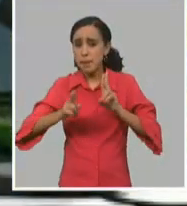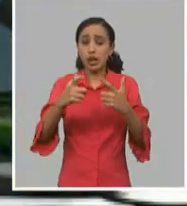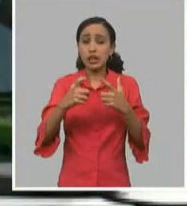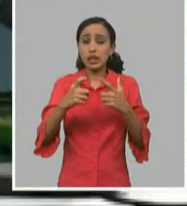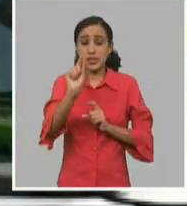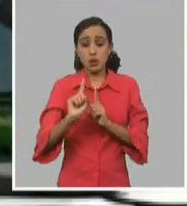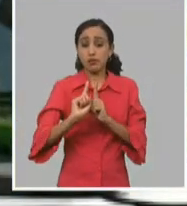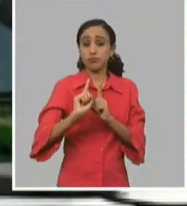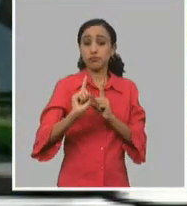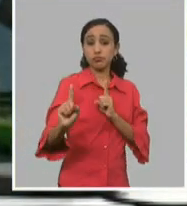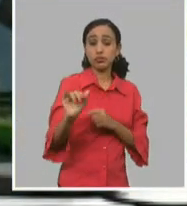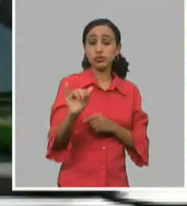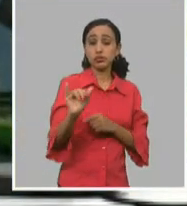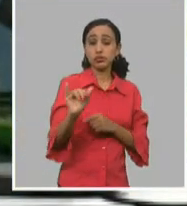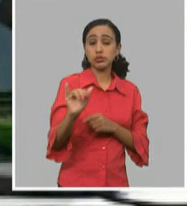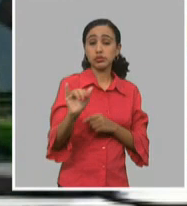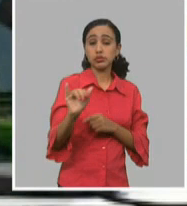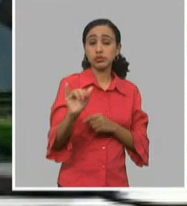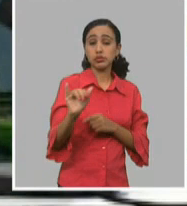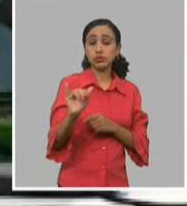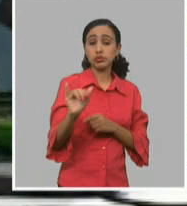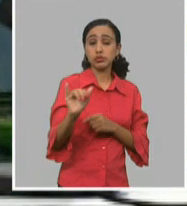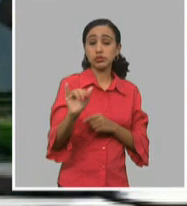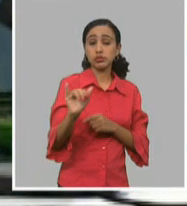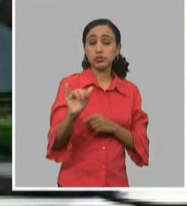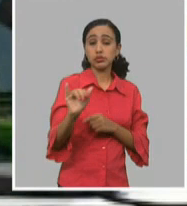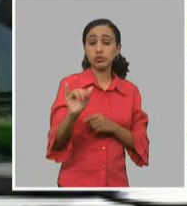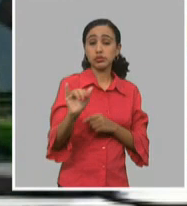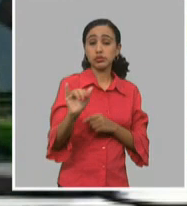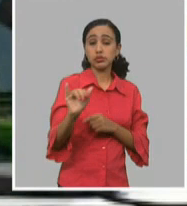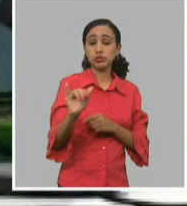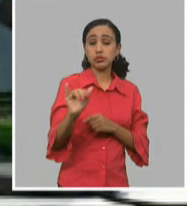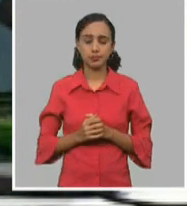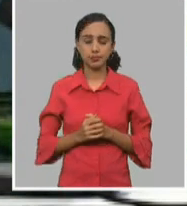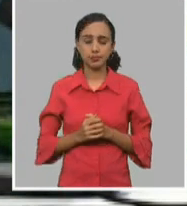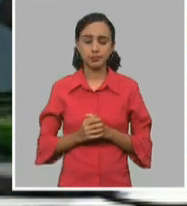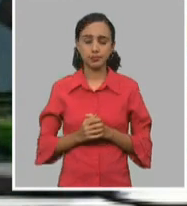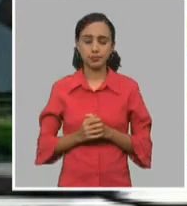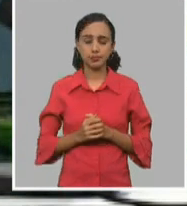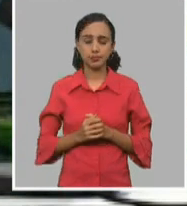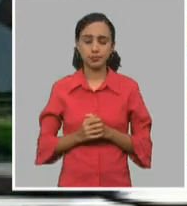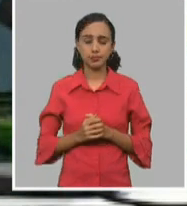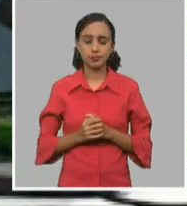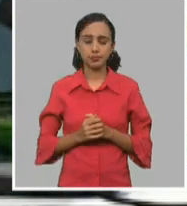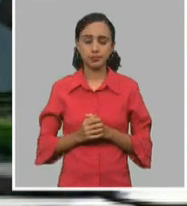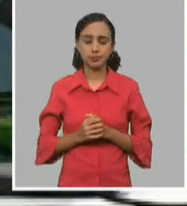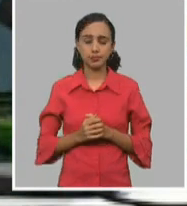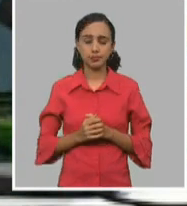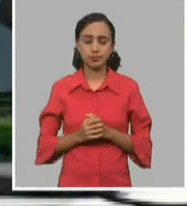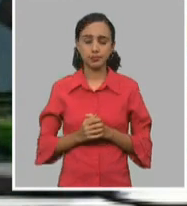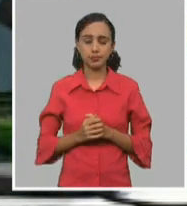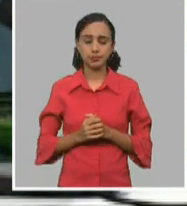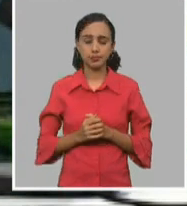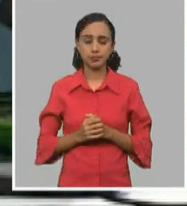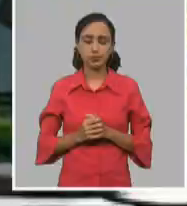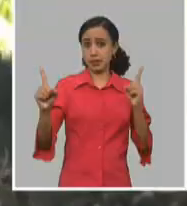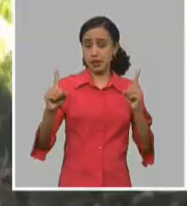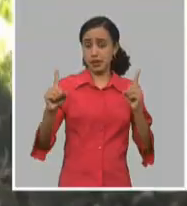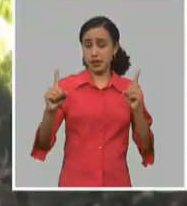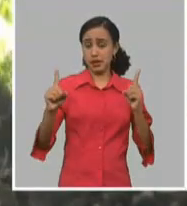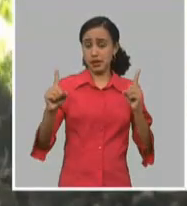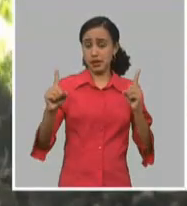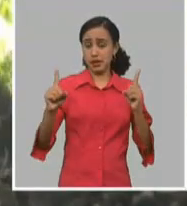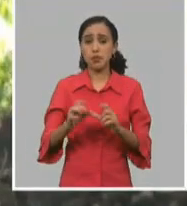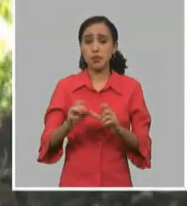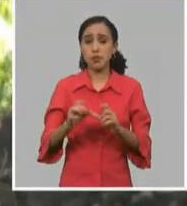aislamiento, que se respetara el distanciamiento que en este momento y en estas circunstancias era importante, el uso del